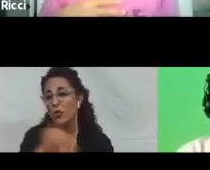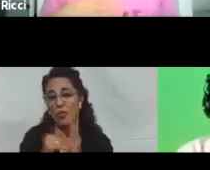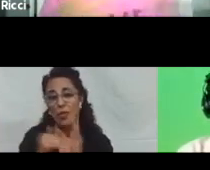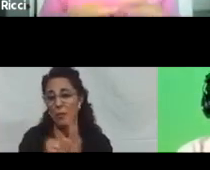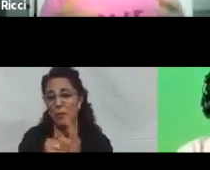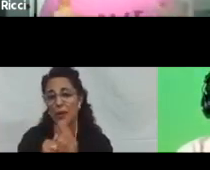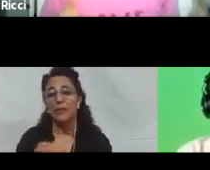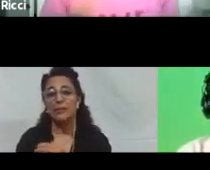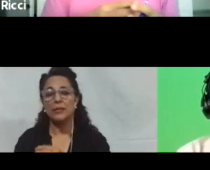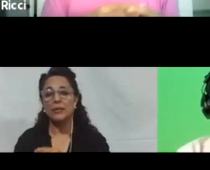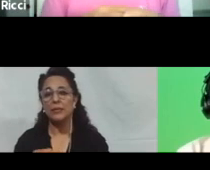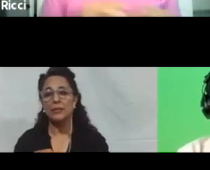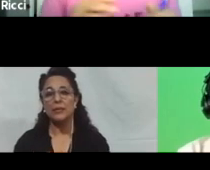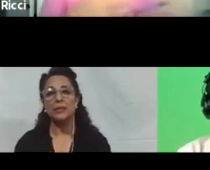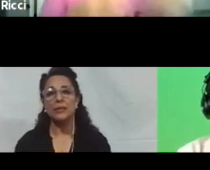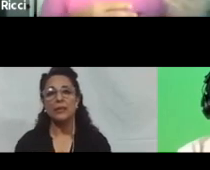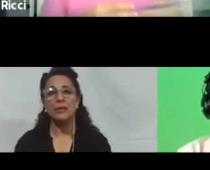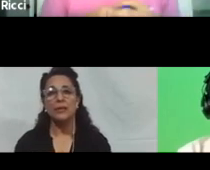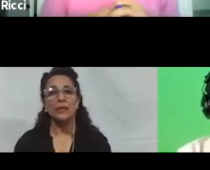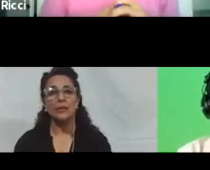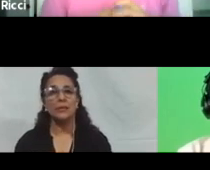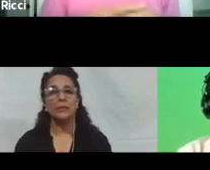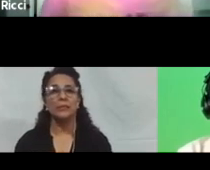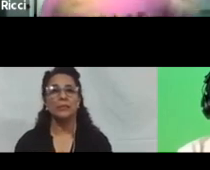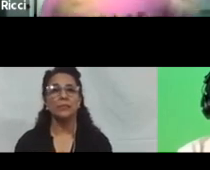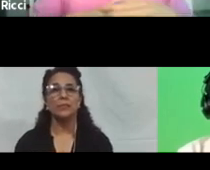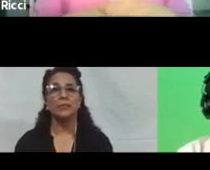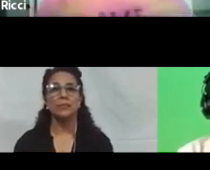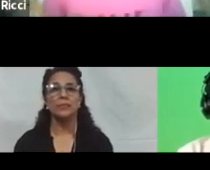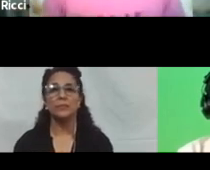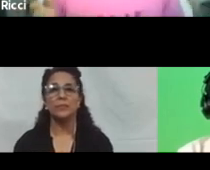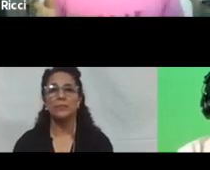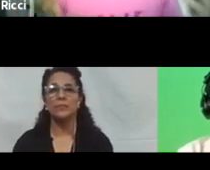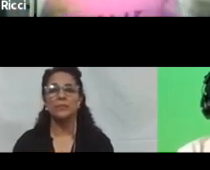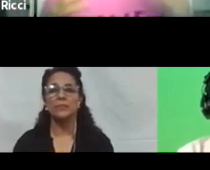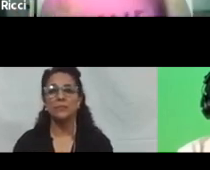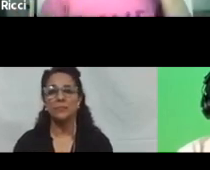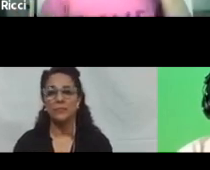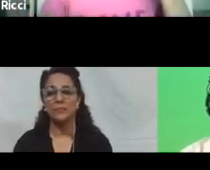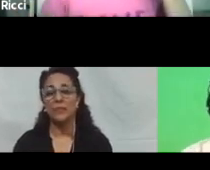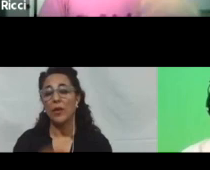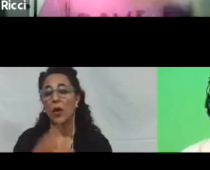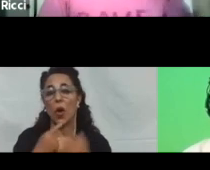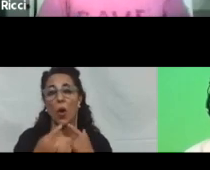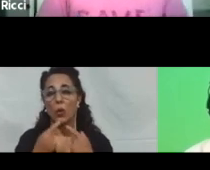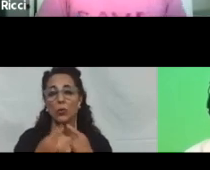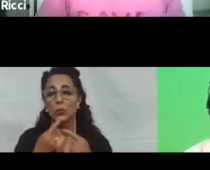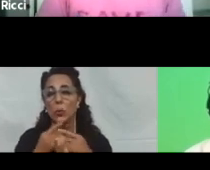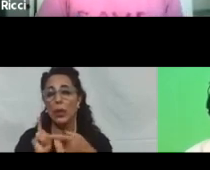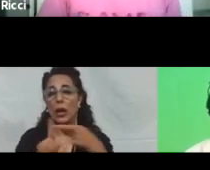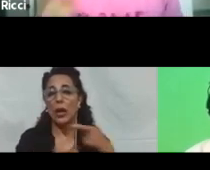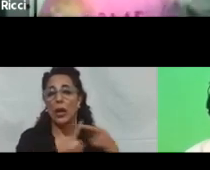motrices del alumno hacia ese aporte. Después hubo muchas consultas, sí, en relación al